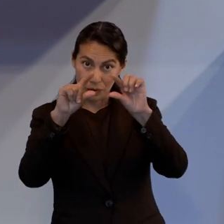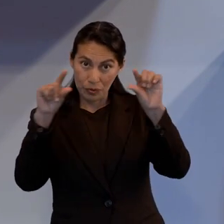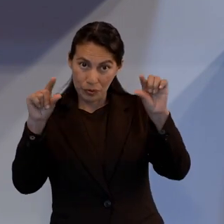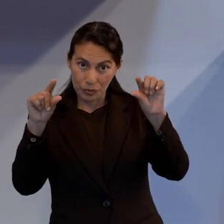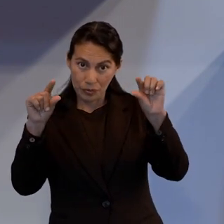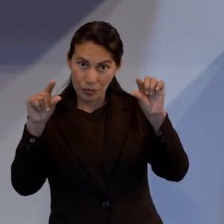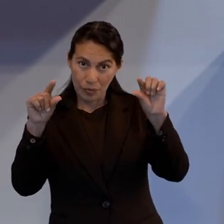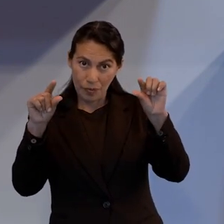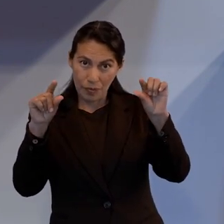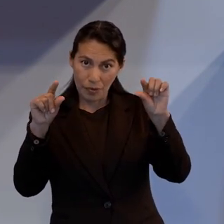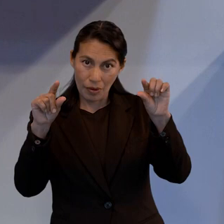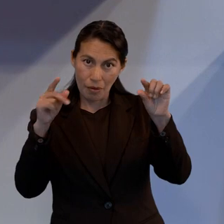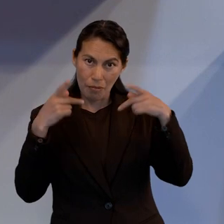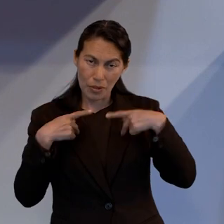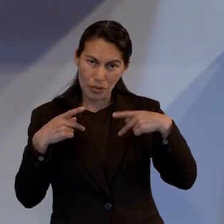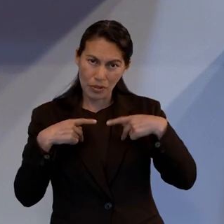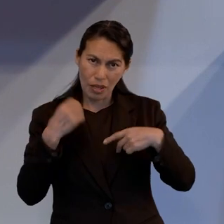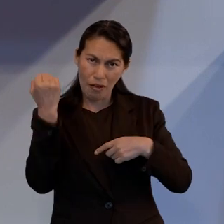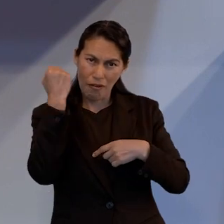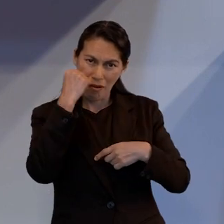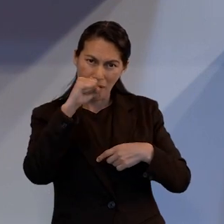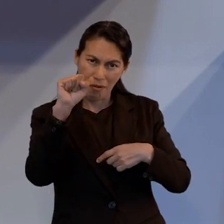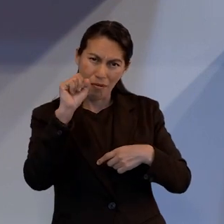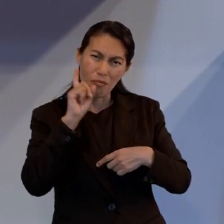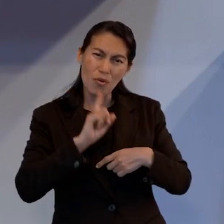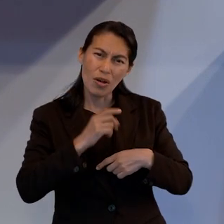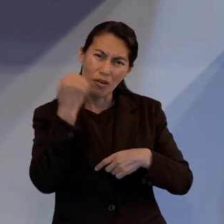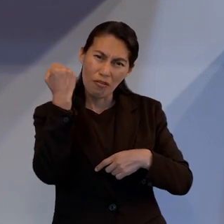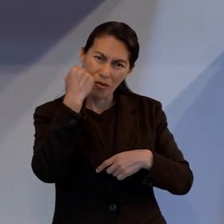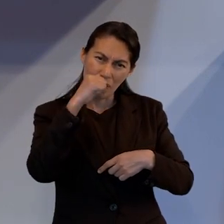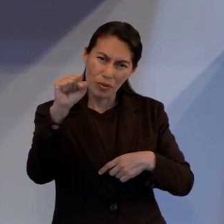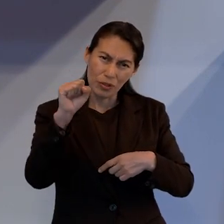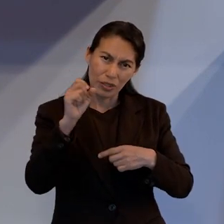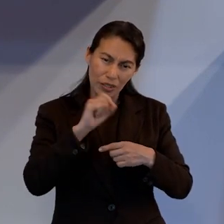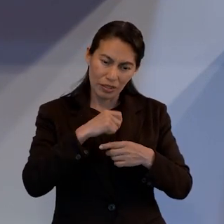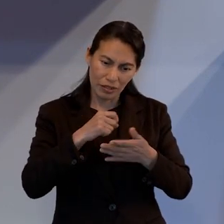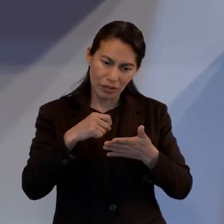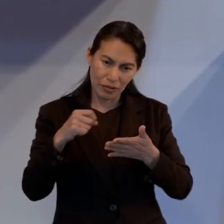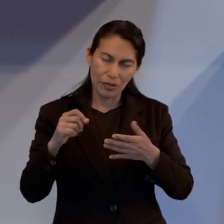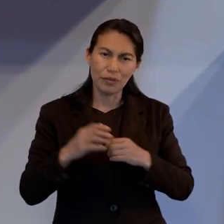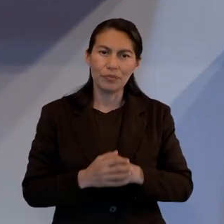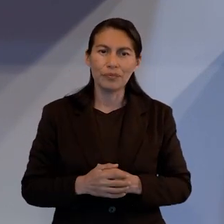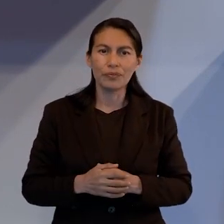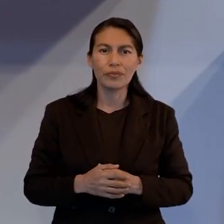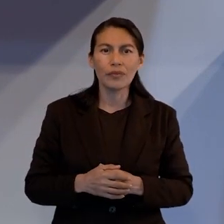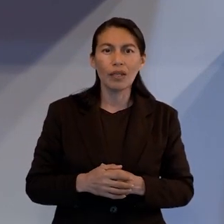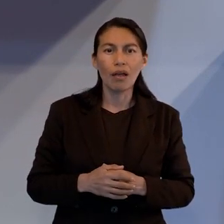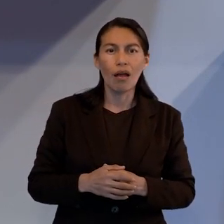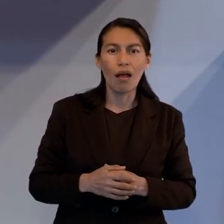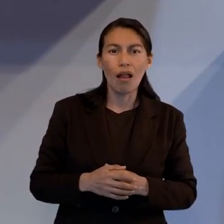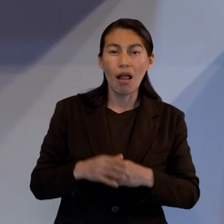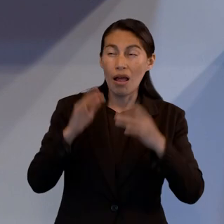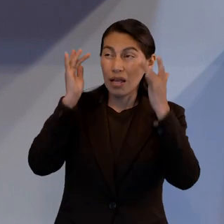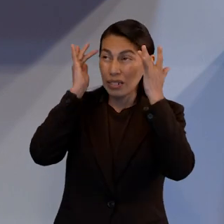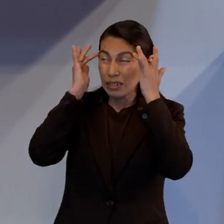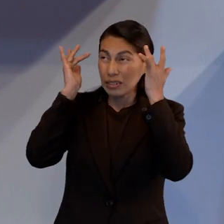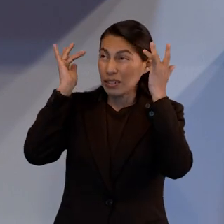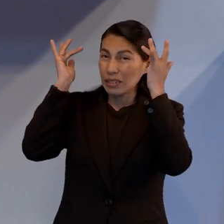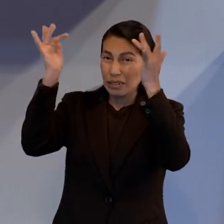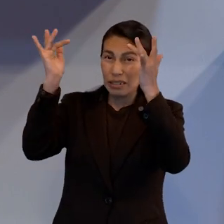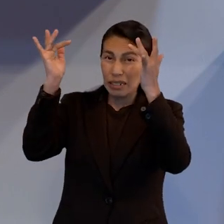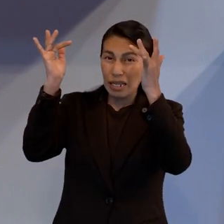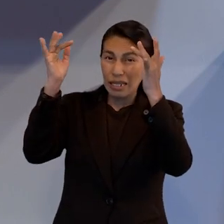frase de una escritora muy famosa. Ella dice lo siguiente. La belleza de la